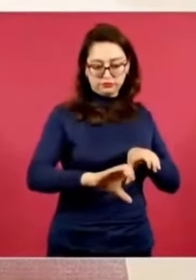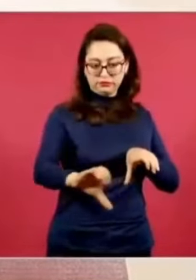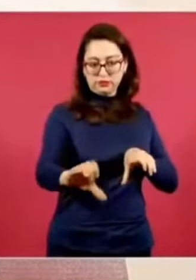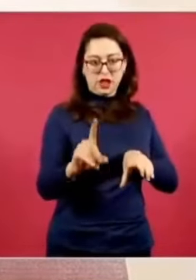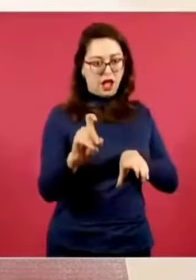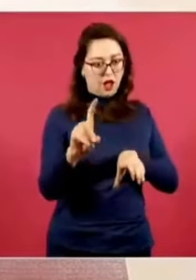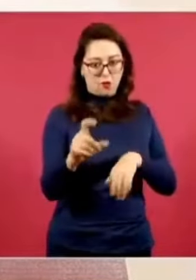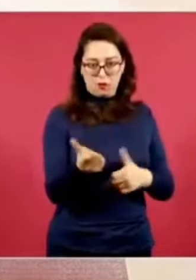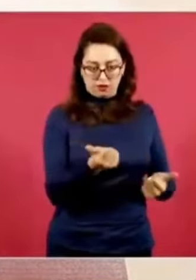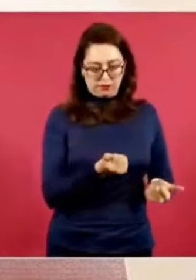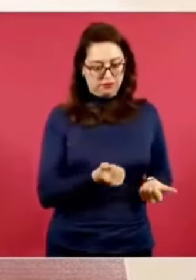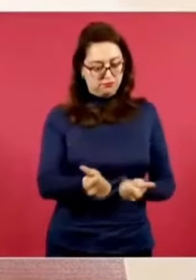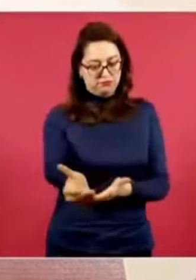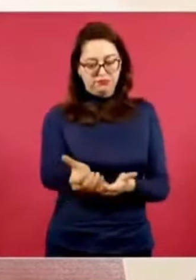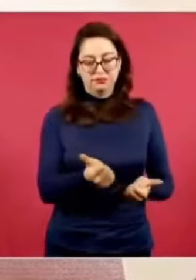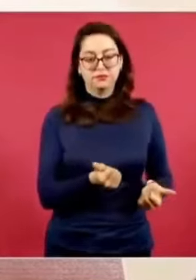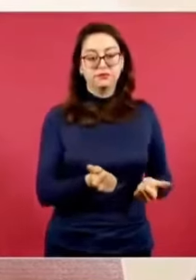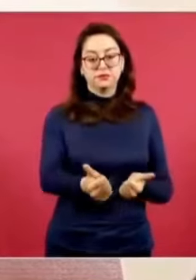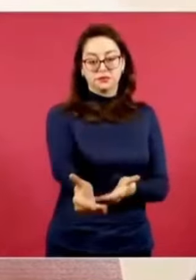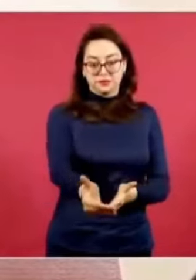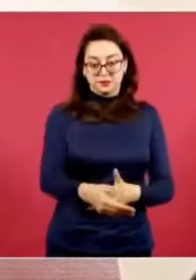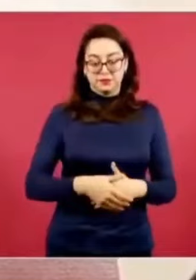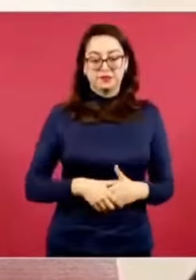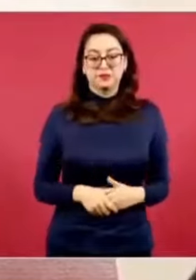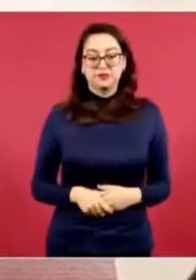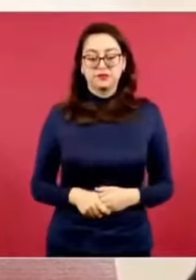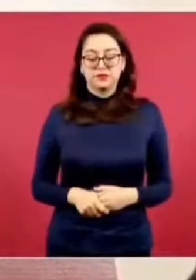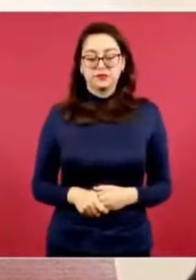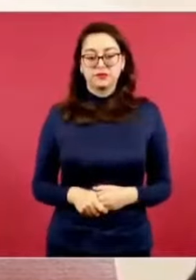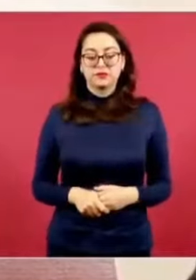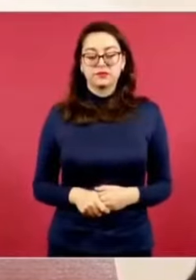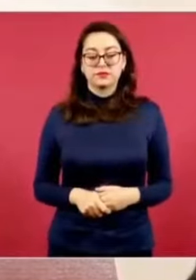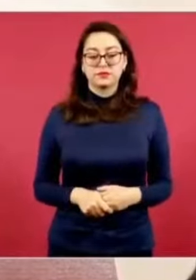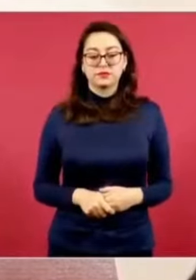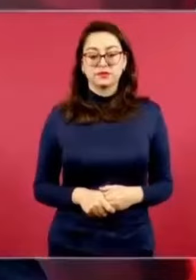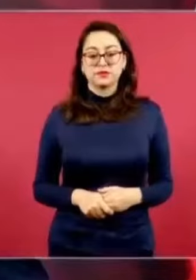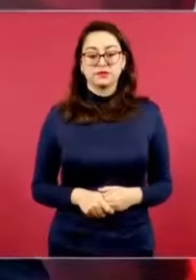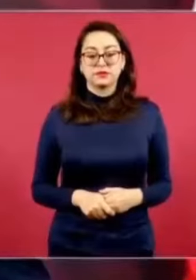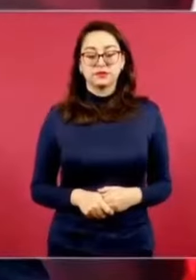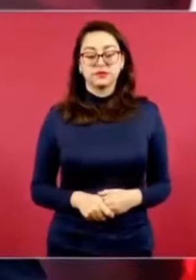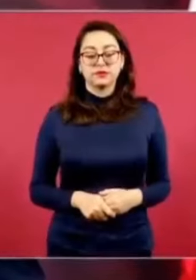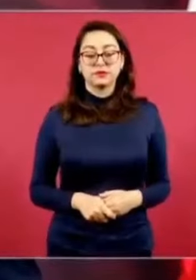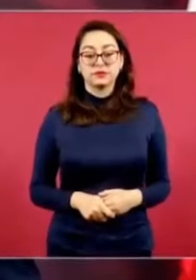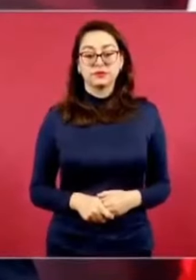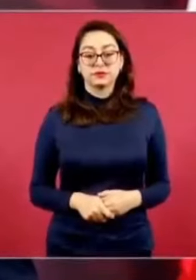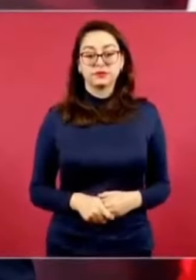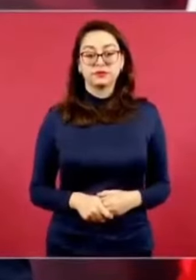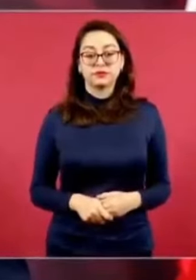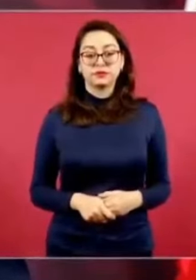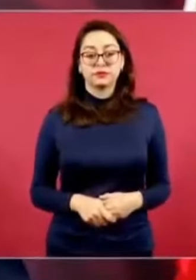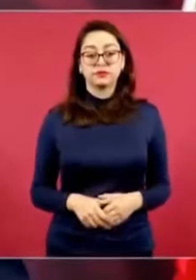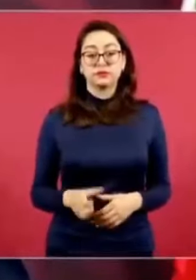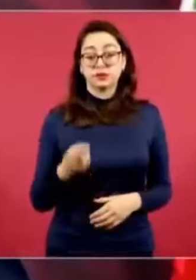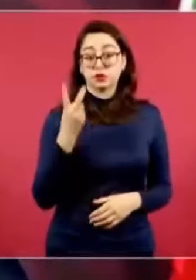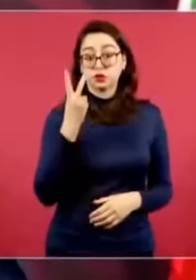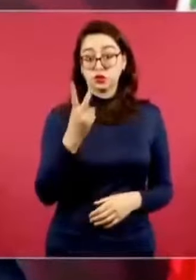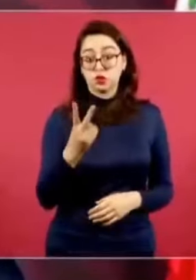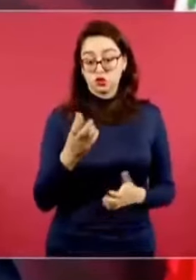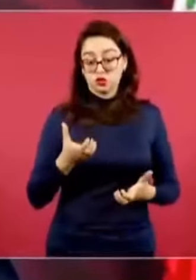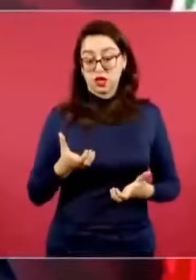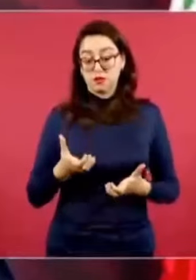para llevarles el agua a los CERIS. Y dos caminos